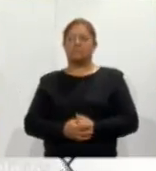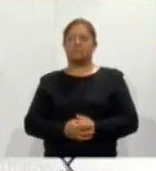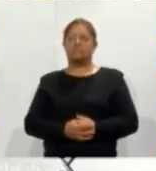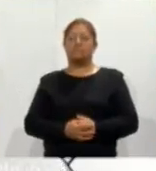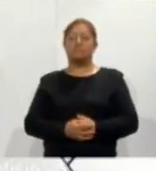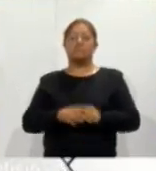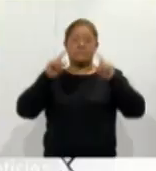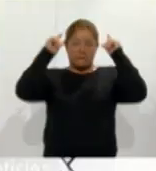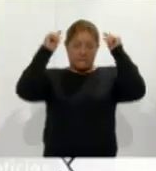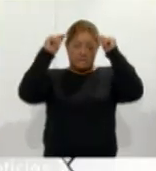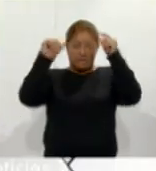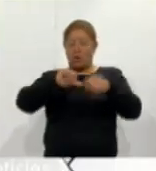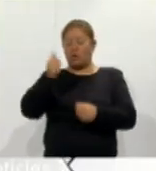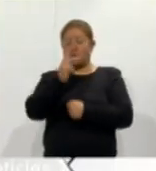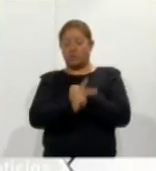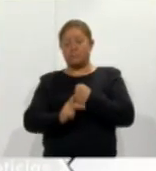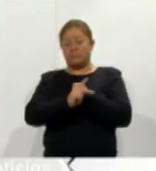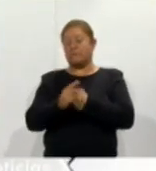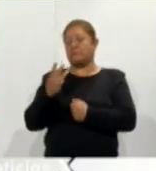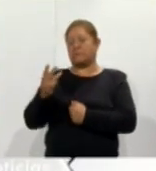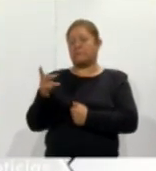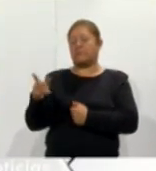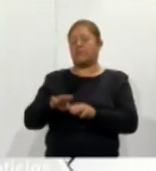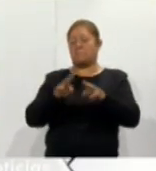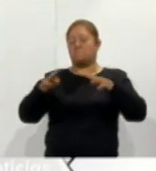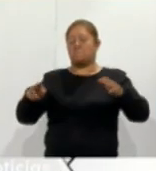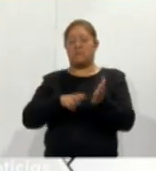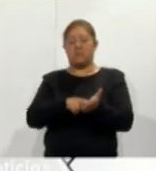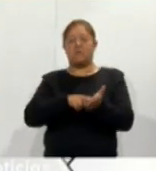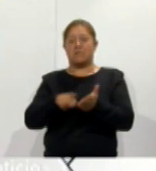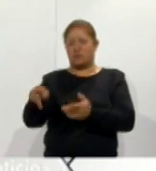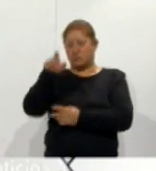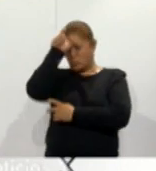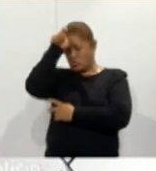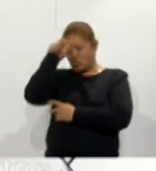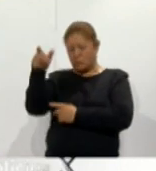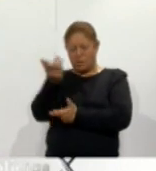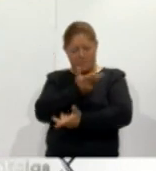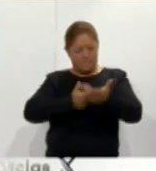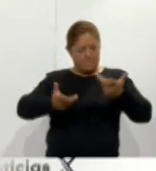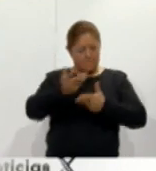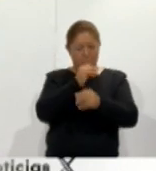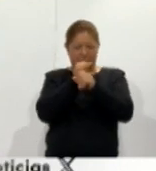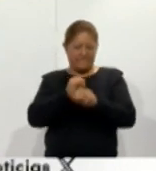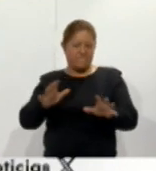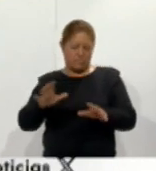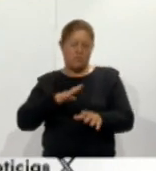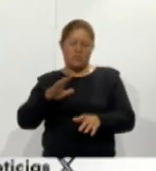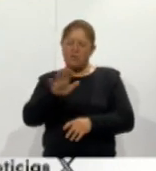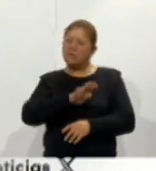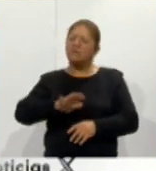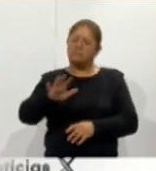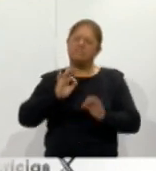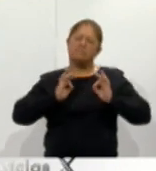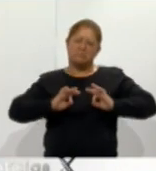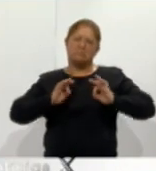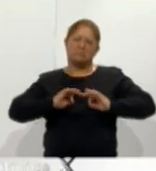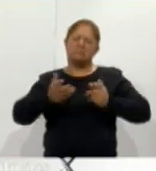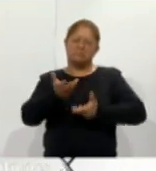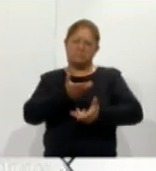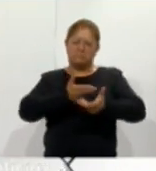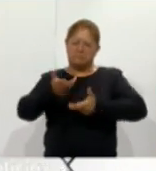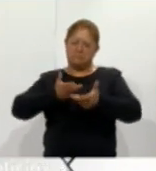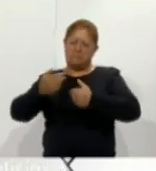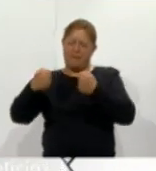Grecia y otros tres países del Mar Negro entre ellos Turquía han decidido compartir datos y armonizar sus metodologías para mejorar la cooperación